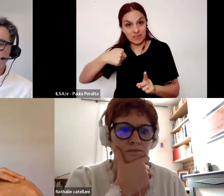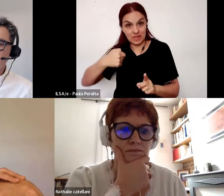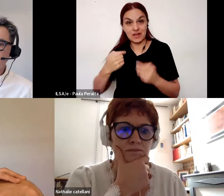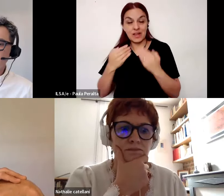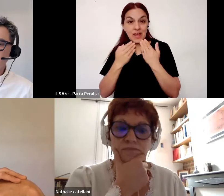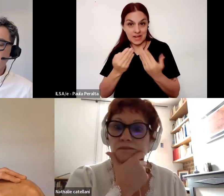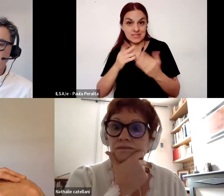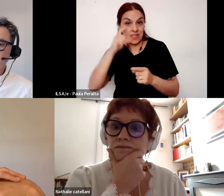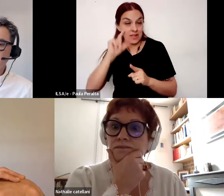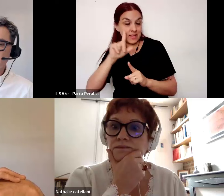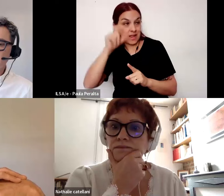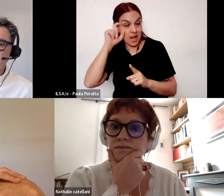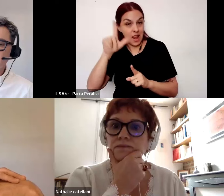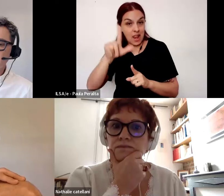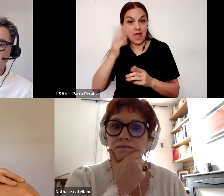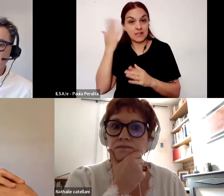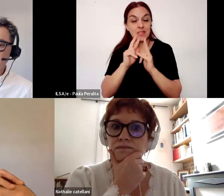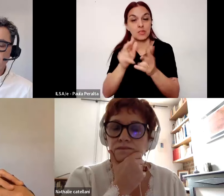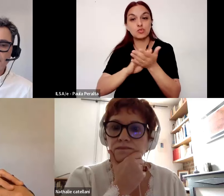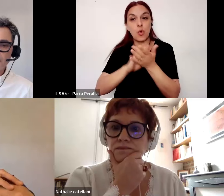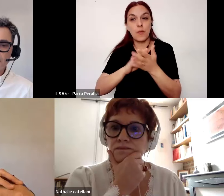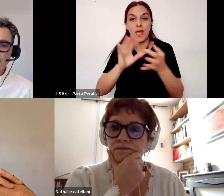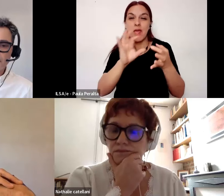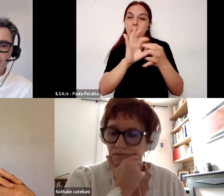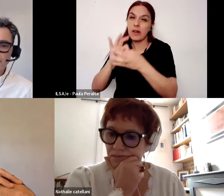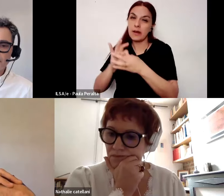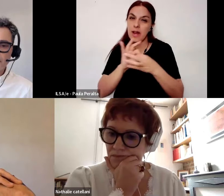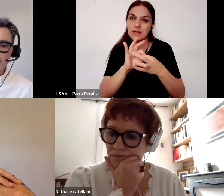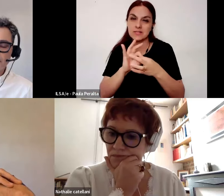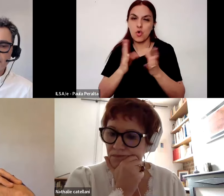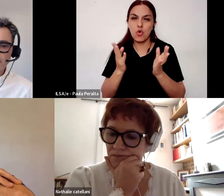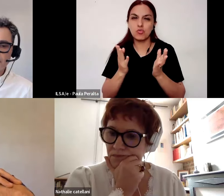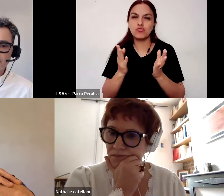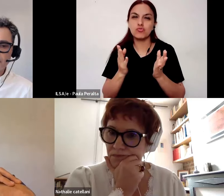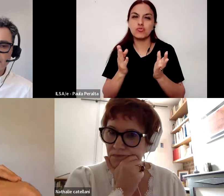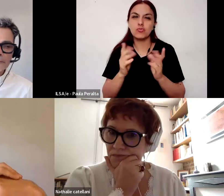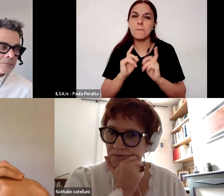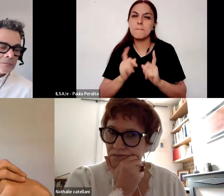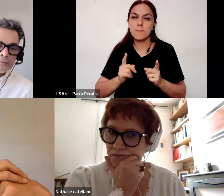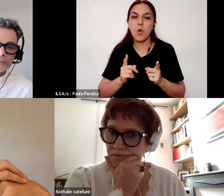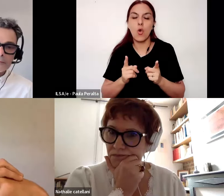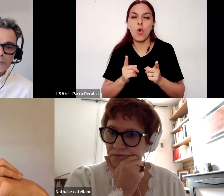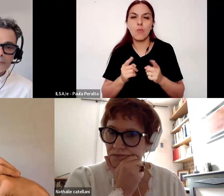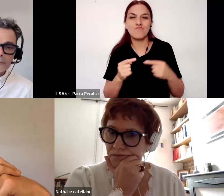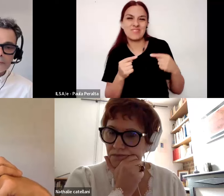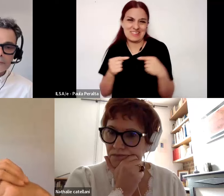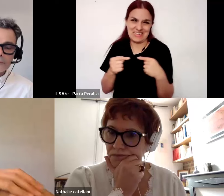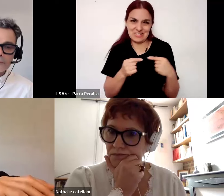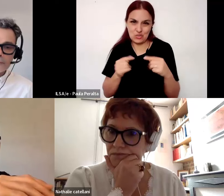plantea Daniel de la relación entre estas tensiones estas